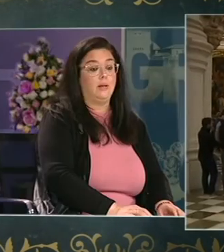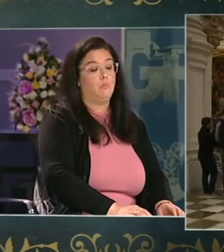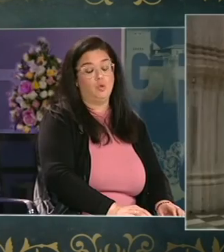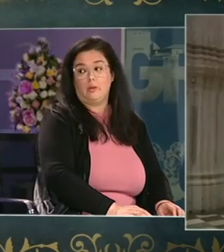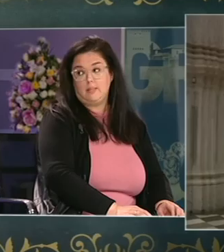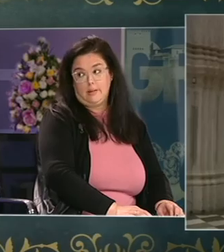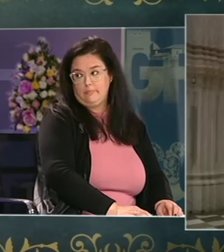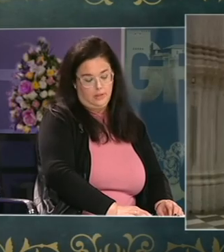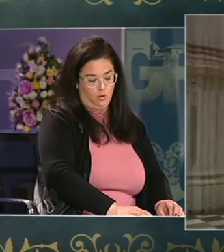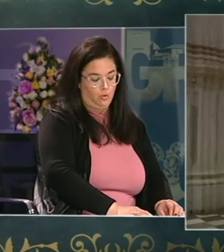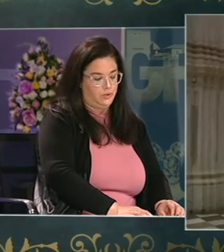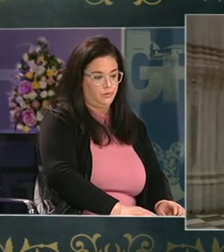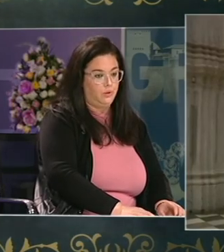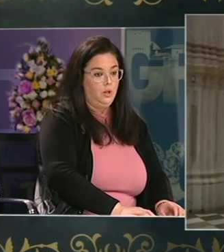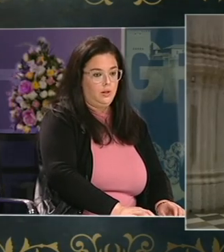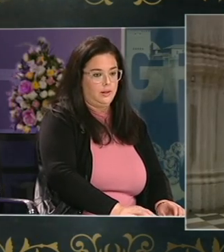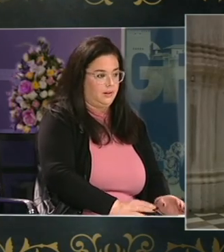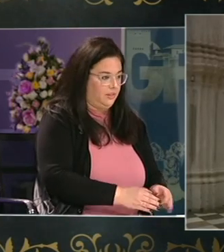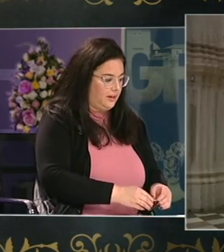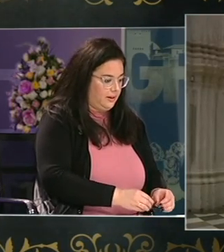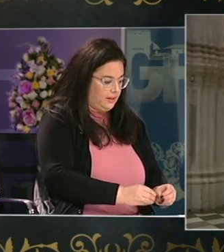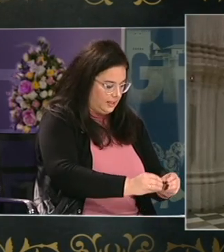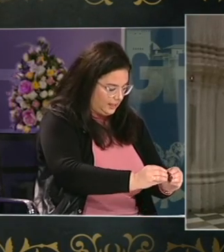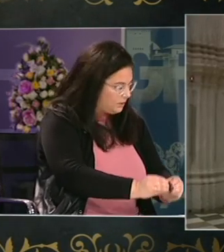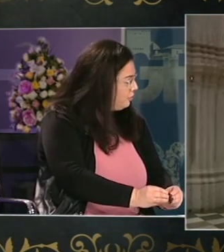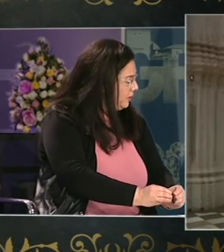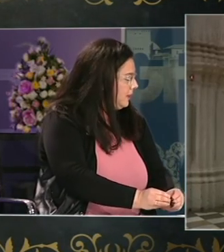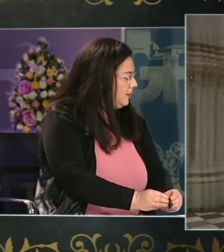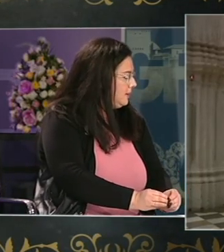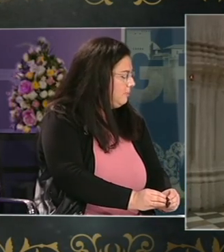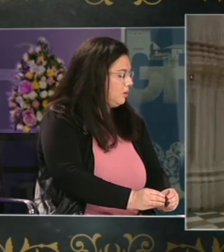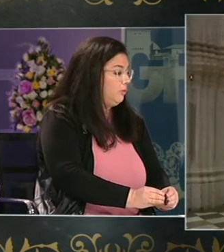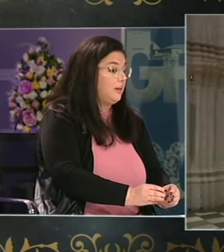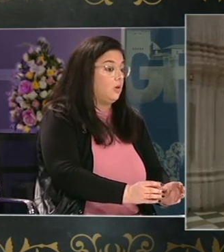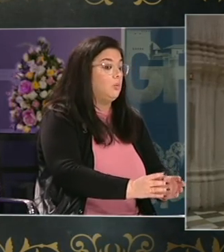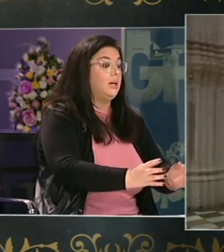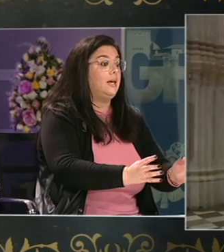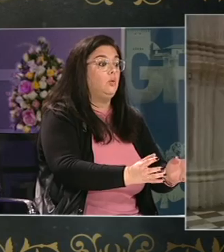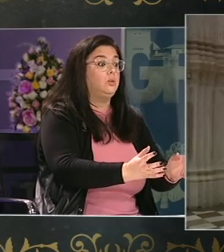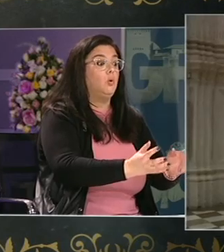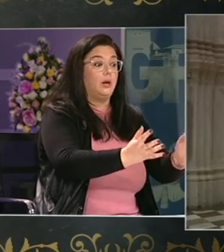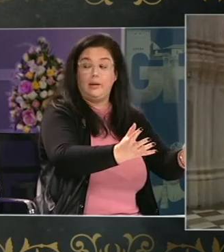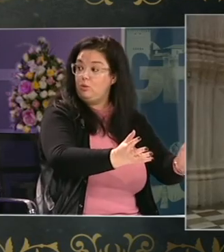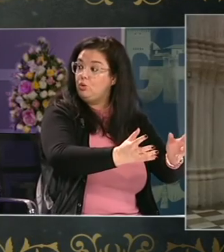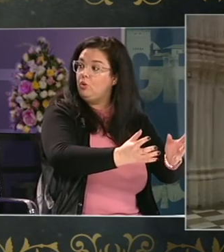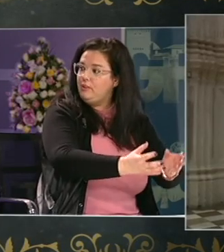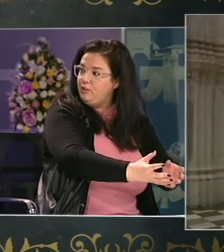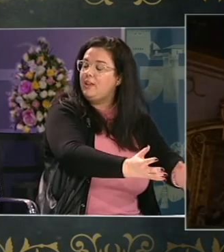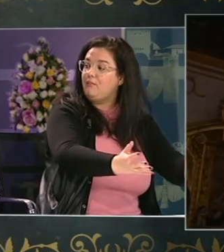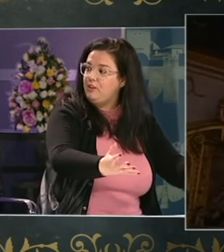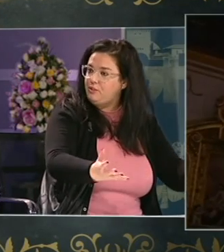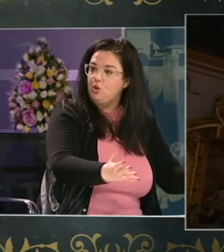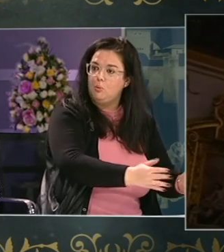deja mucho que desear todo esto quizá el acto final del Vía Crucis que como tal es el último gran acto que